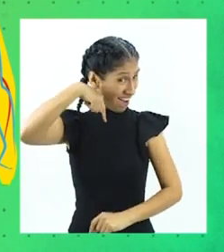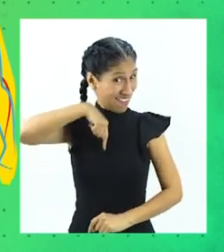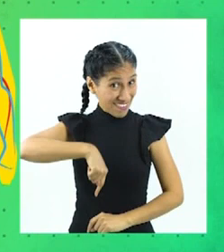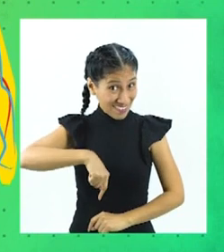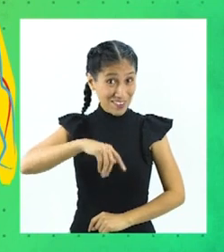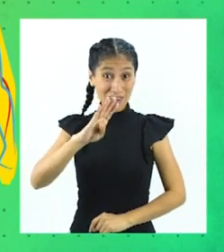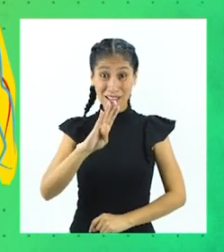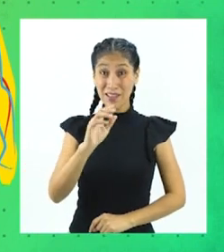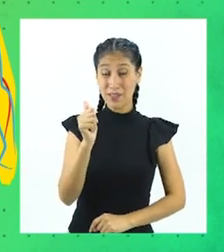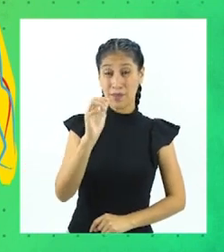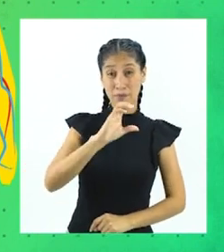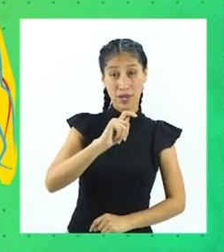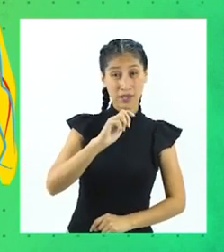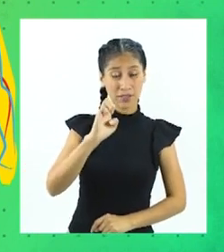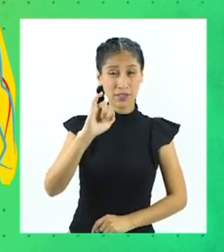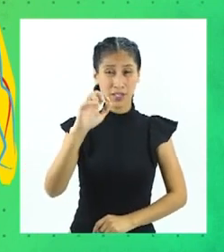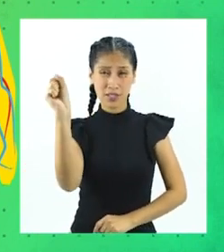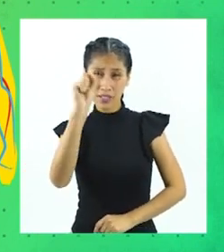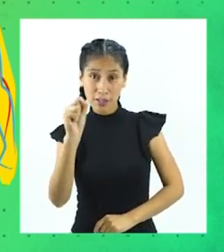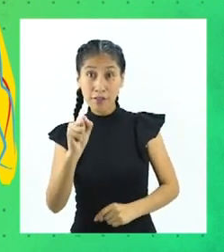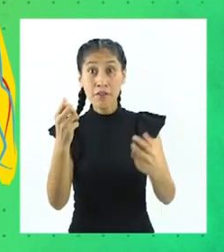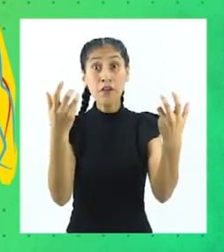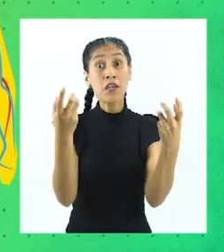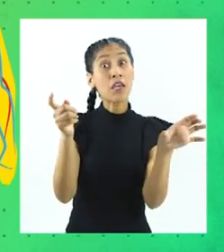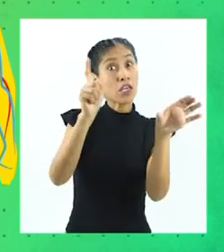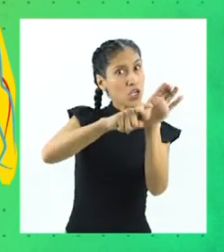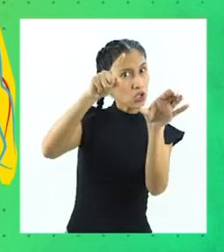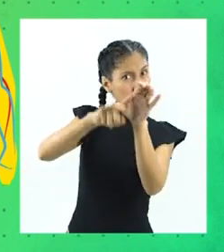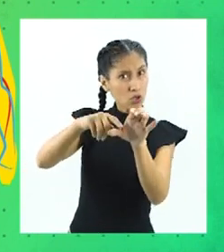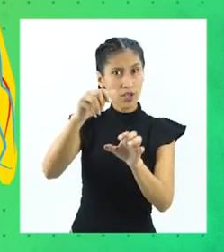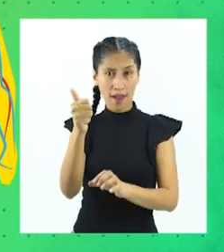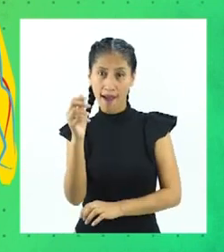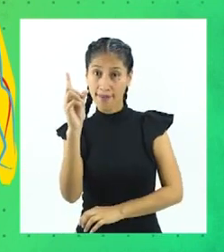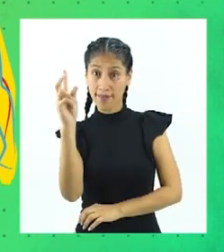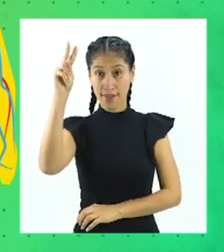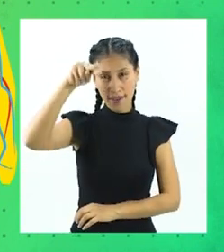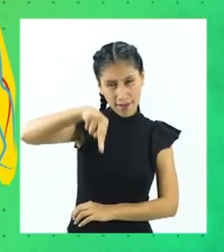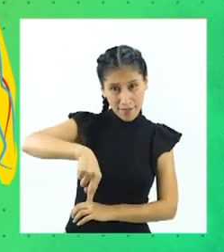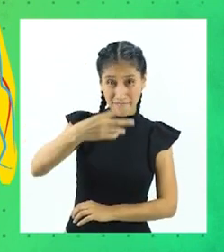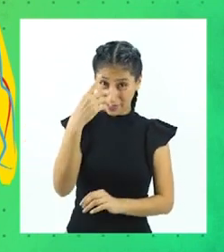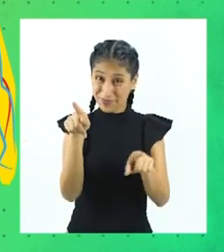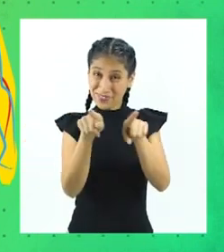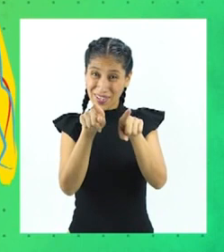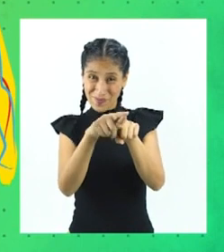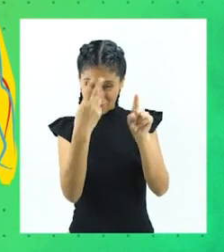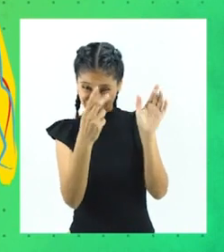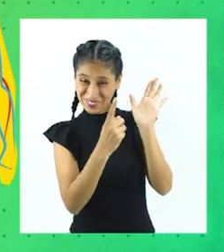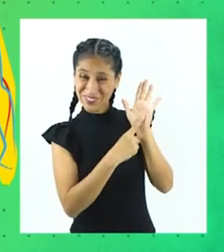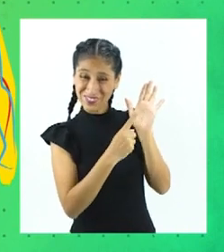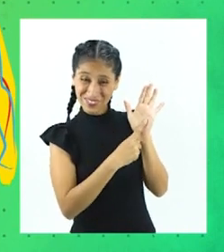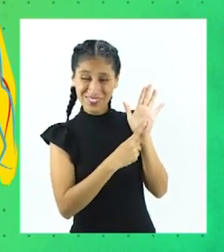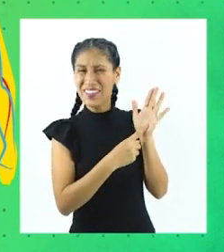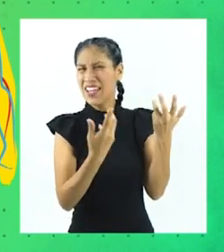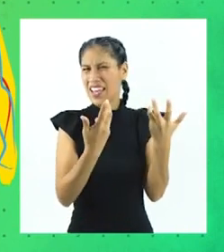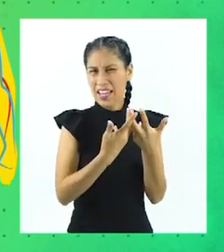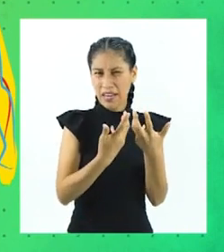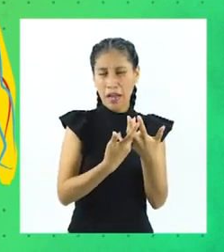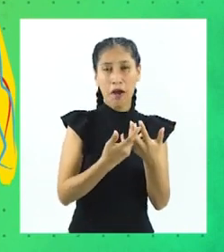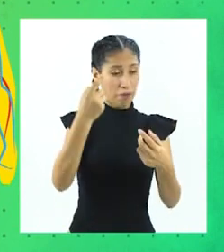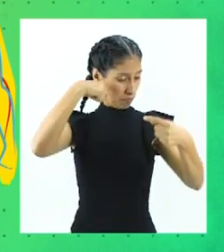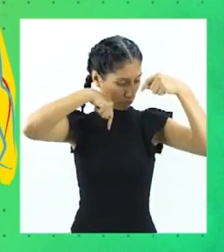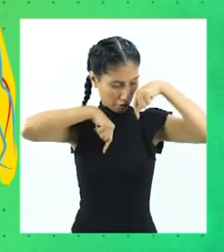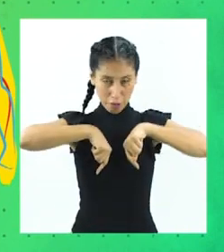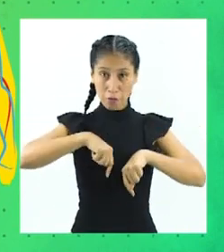ADN y están formadas de proteínas y presentan estructuras químicas que también nosotros poseemos, como